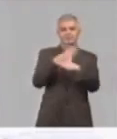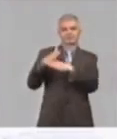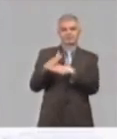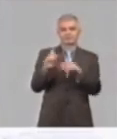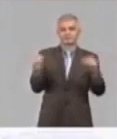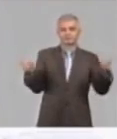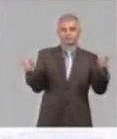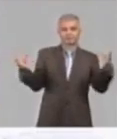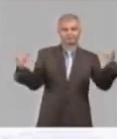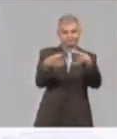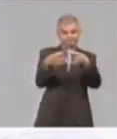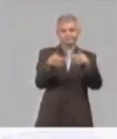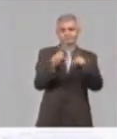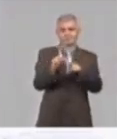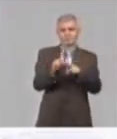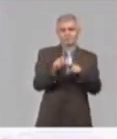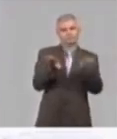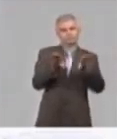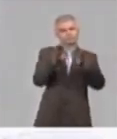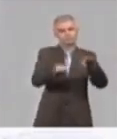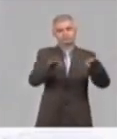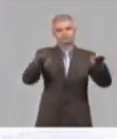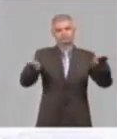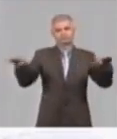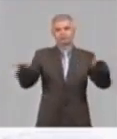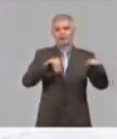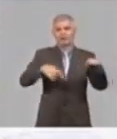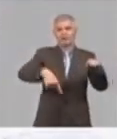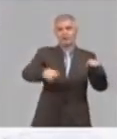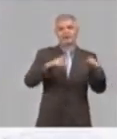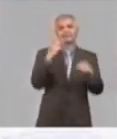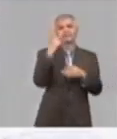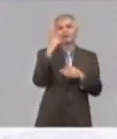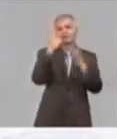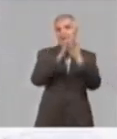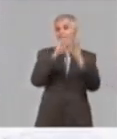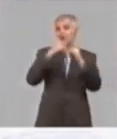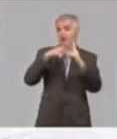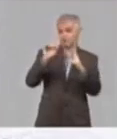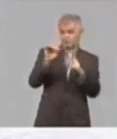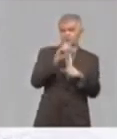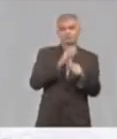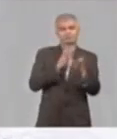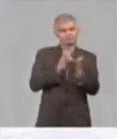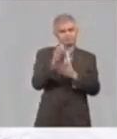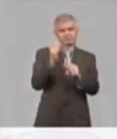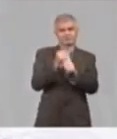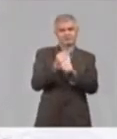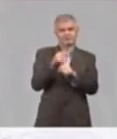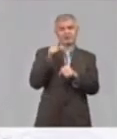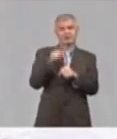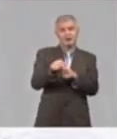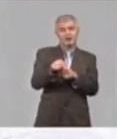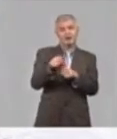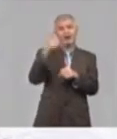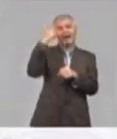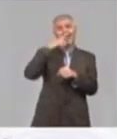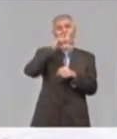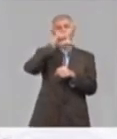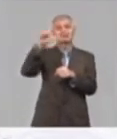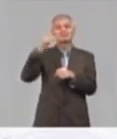que debemos terminar el día 3 de mayo, que se está trabajando con ese... Ahí le puedo poner ejemplo, el Salvador Allende,